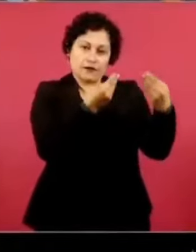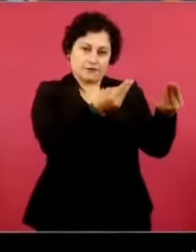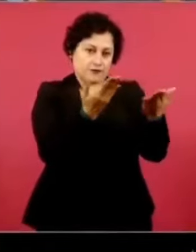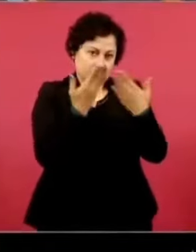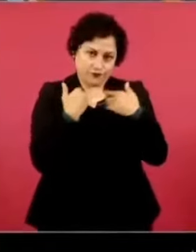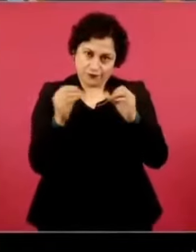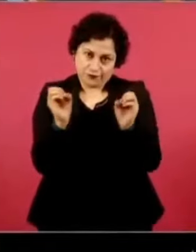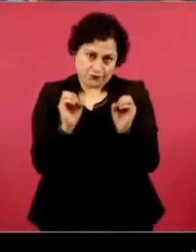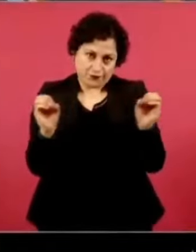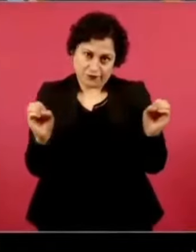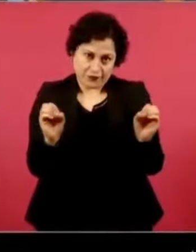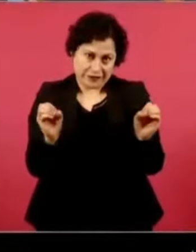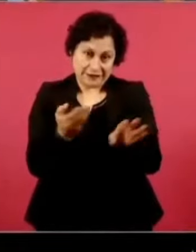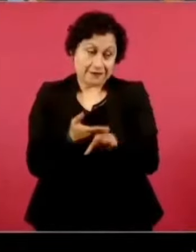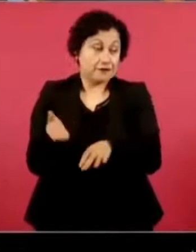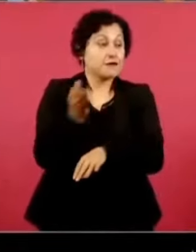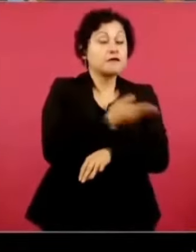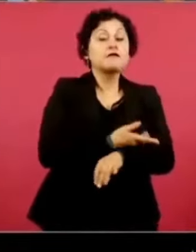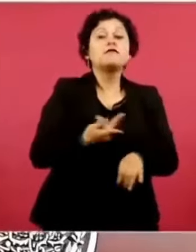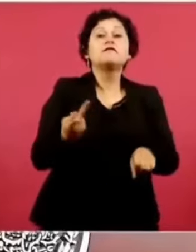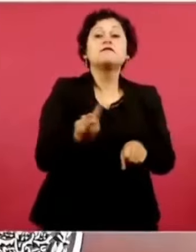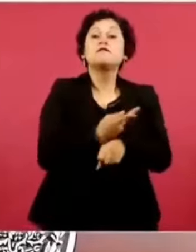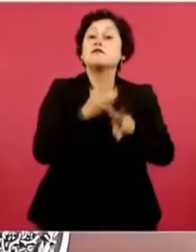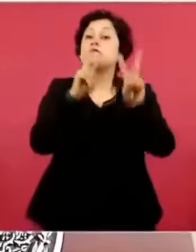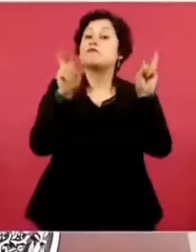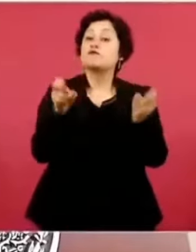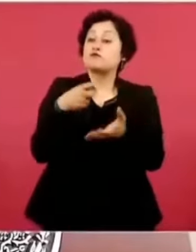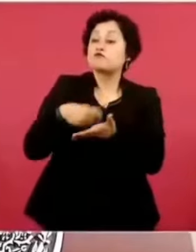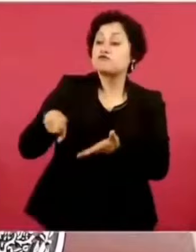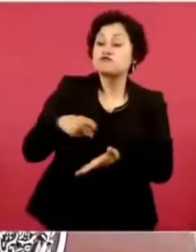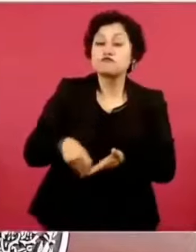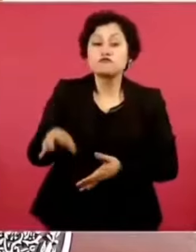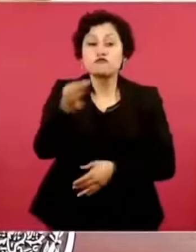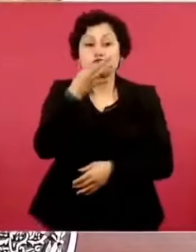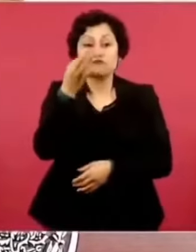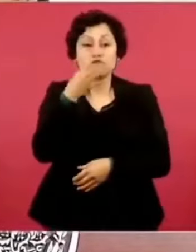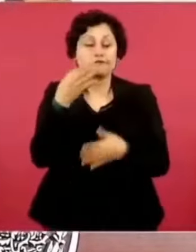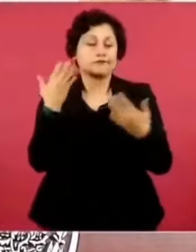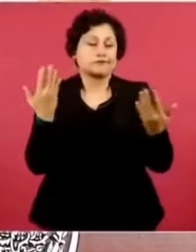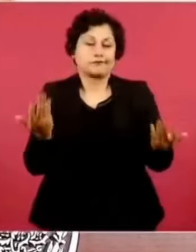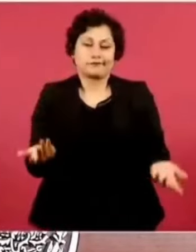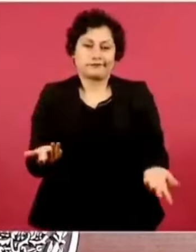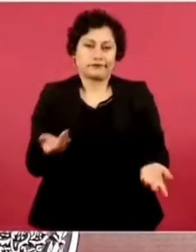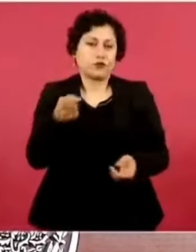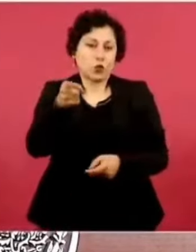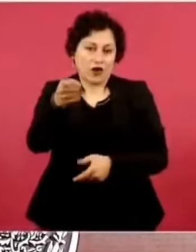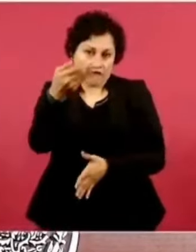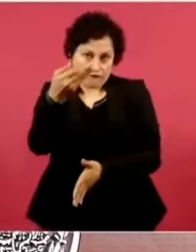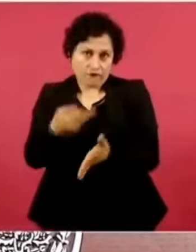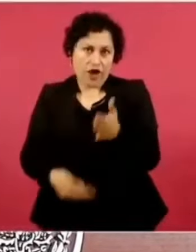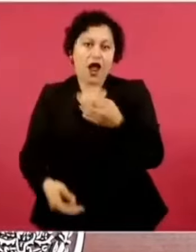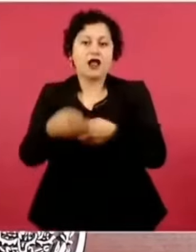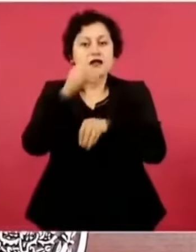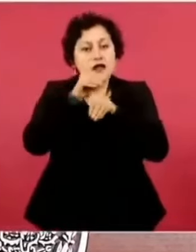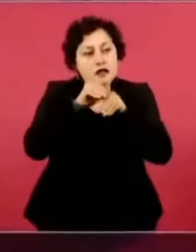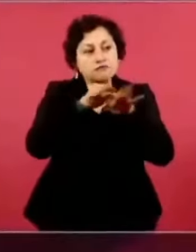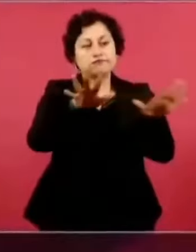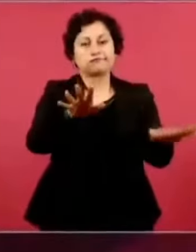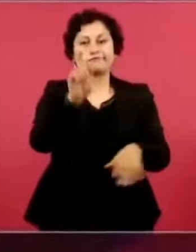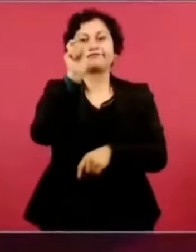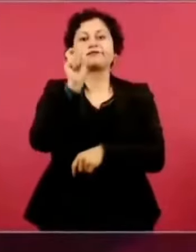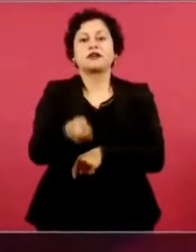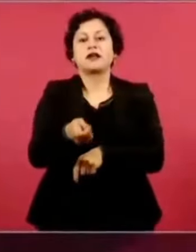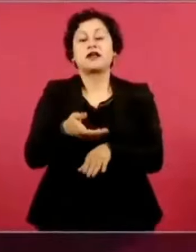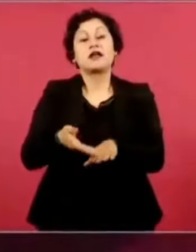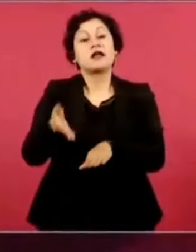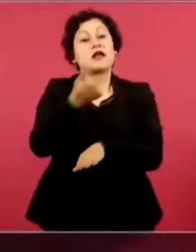no informan que 10 empresas le vendían al gobierno